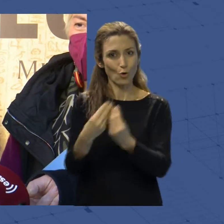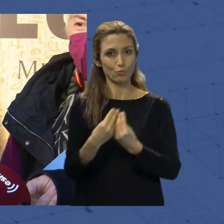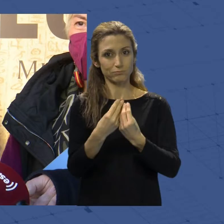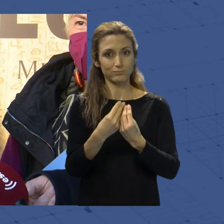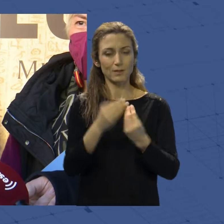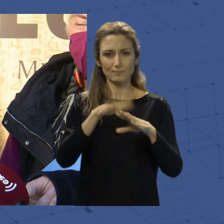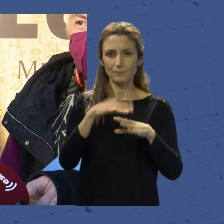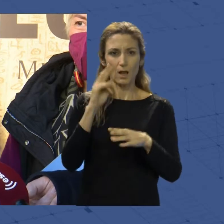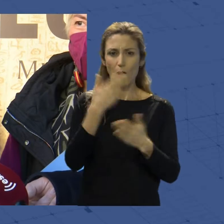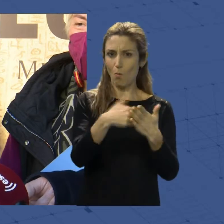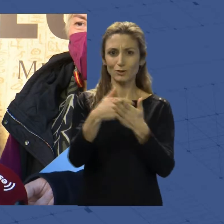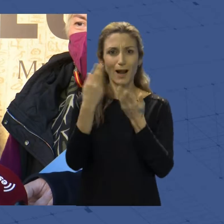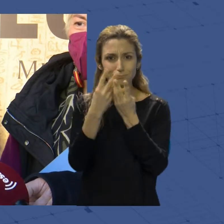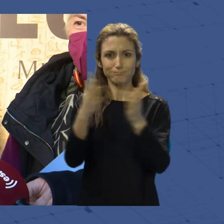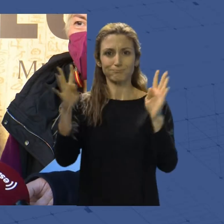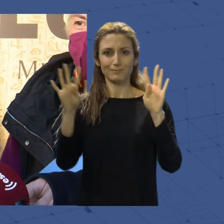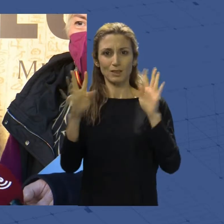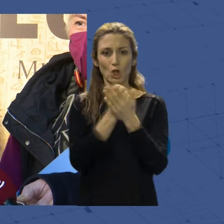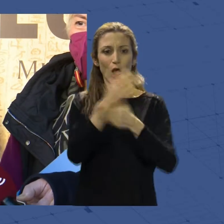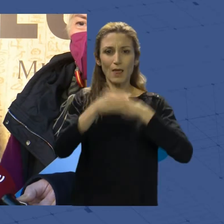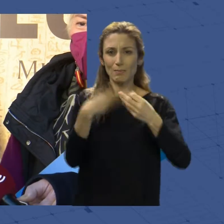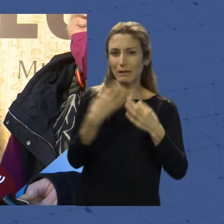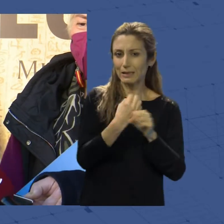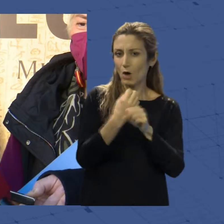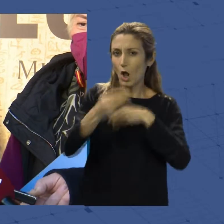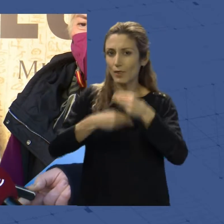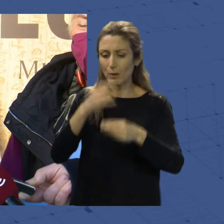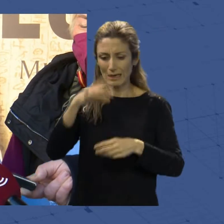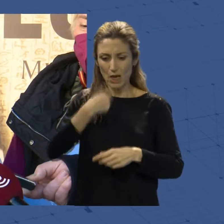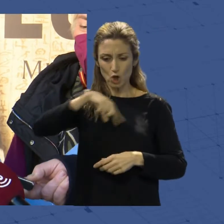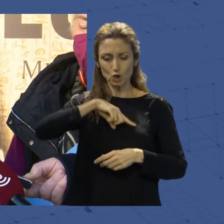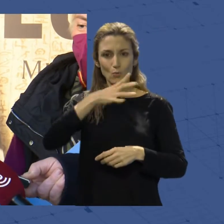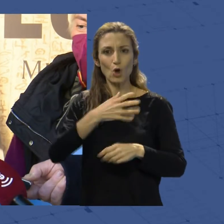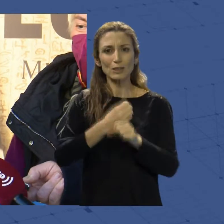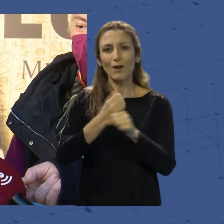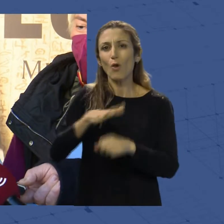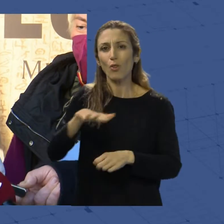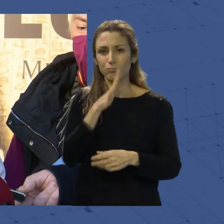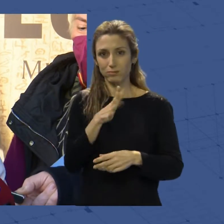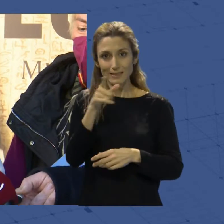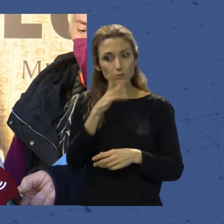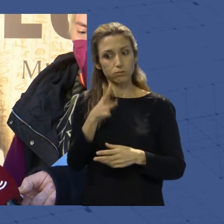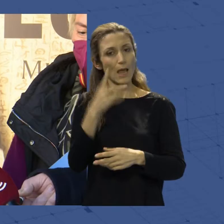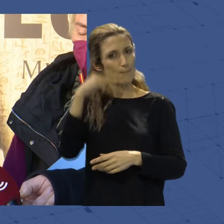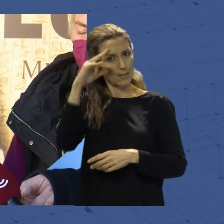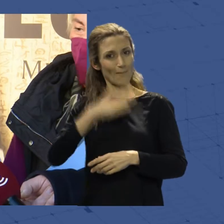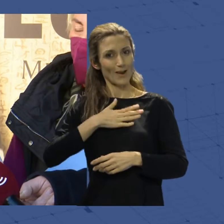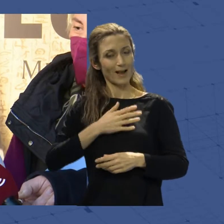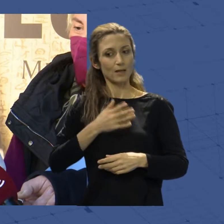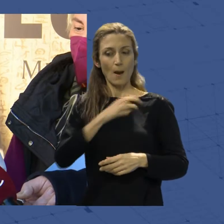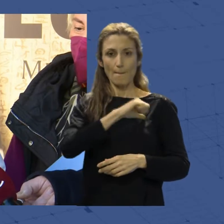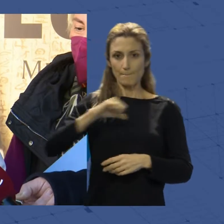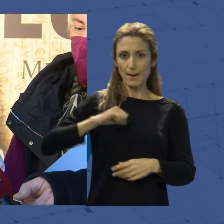mostrar qué es lo que hacemos, cuál es el trabajo que se hace, quiénes somos, dónde trabajamos y cuáles son nuestras experiencias, tanto